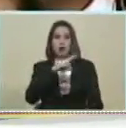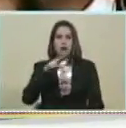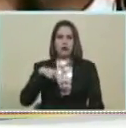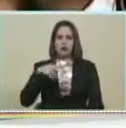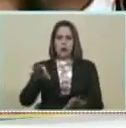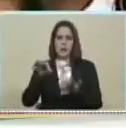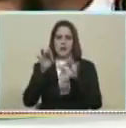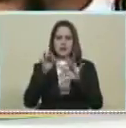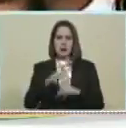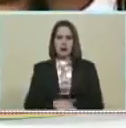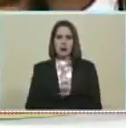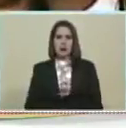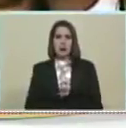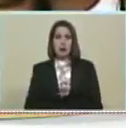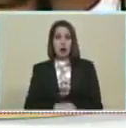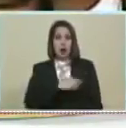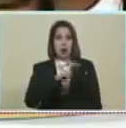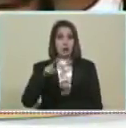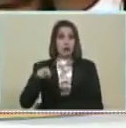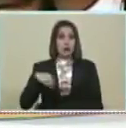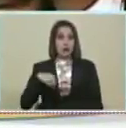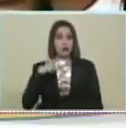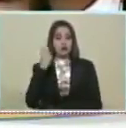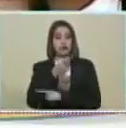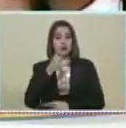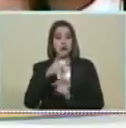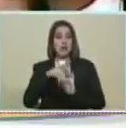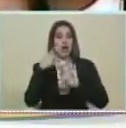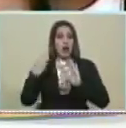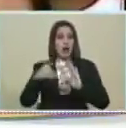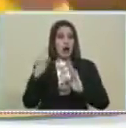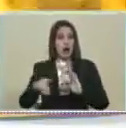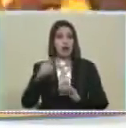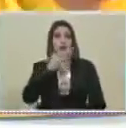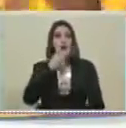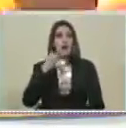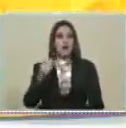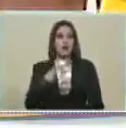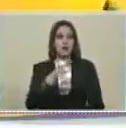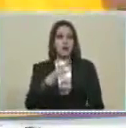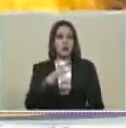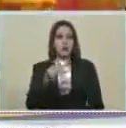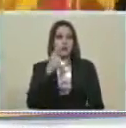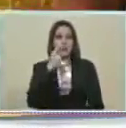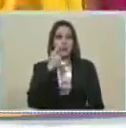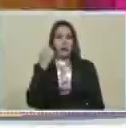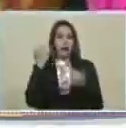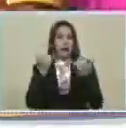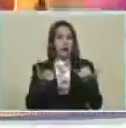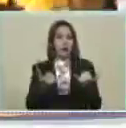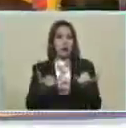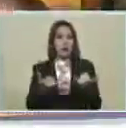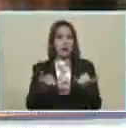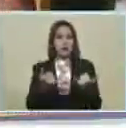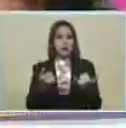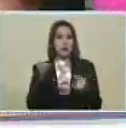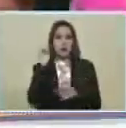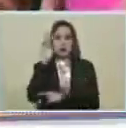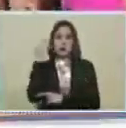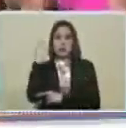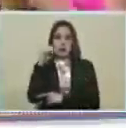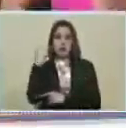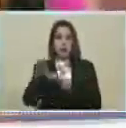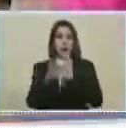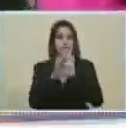especial Un capítulo De derechos Y garantías De la juventud Inmediatamente Inmediatamente La asamblea nacional